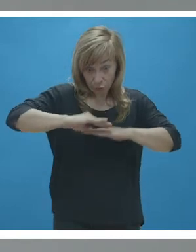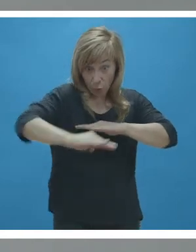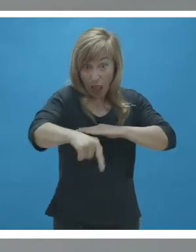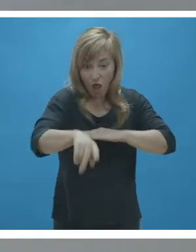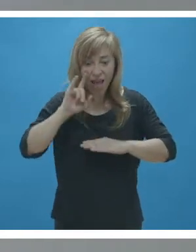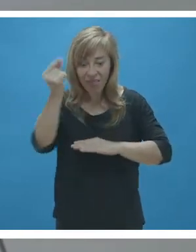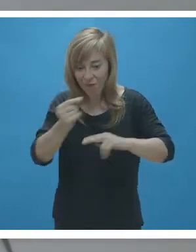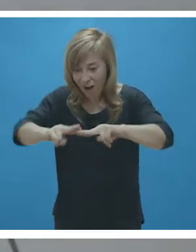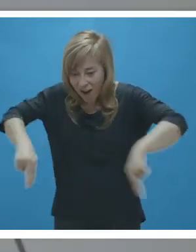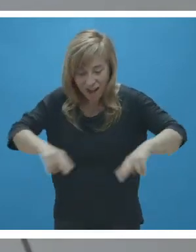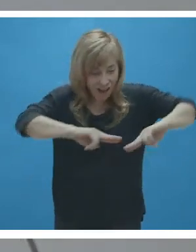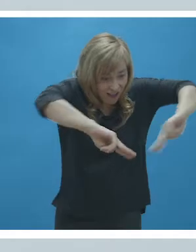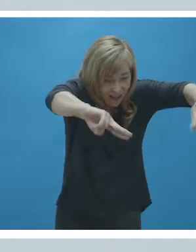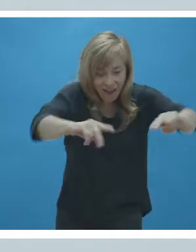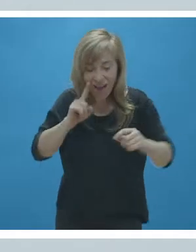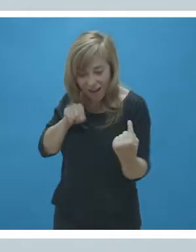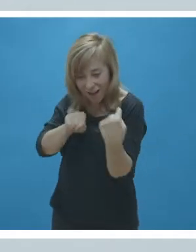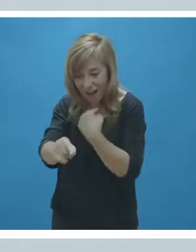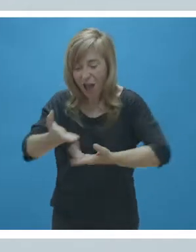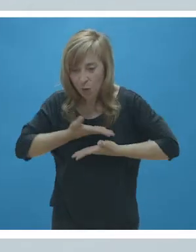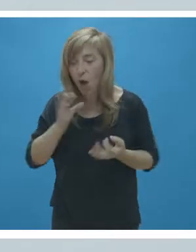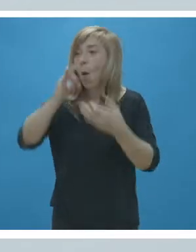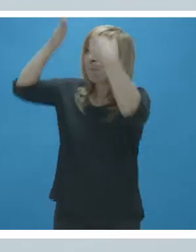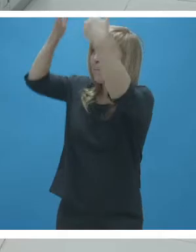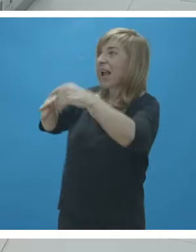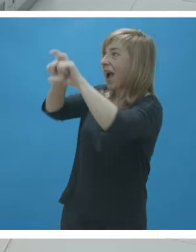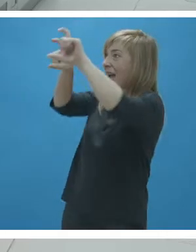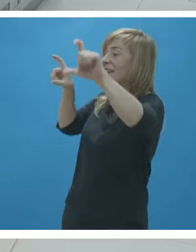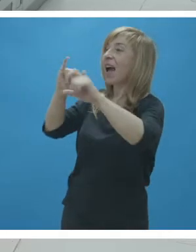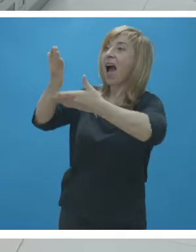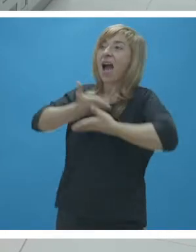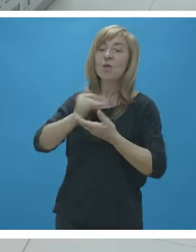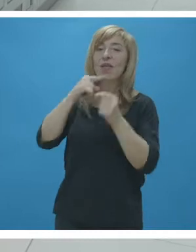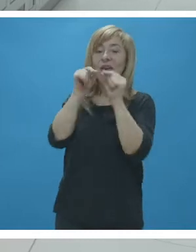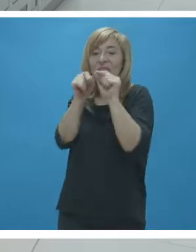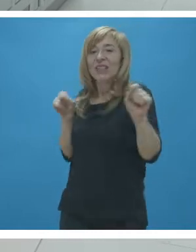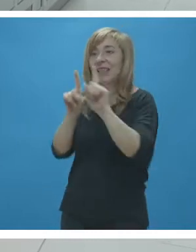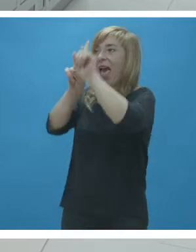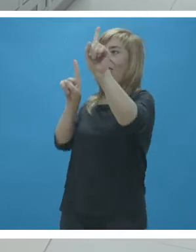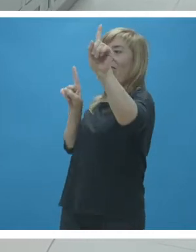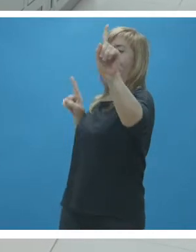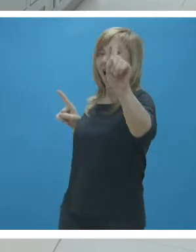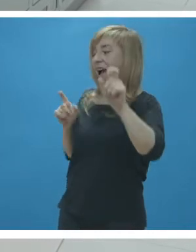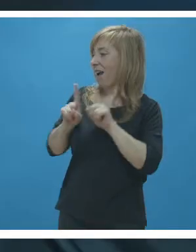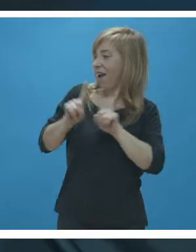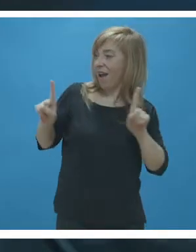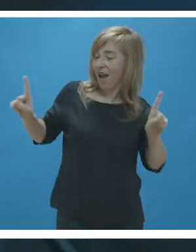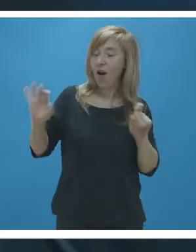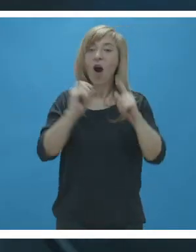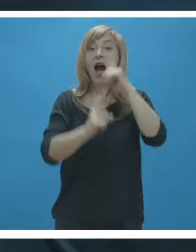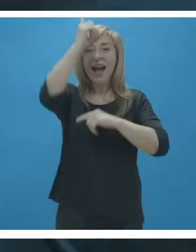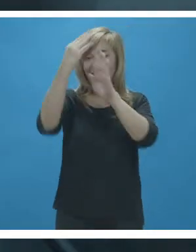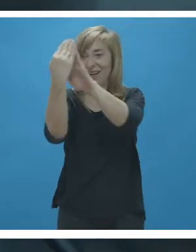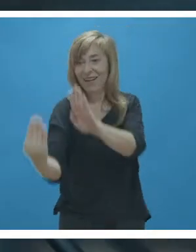ir. Verá señalizaciones en el suelo, paredes y caballetes que le recordarán la distancia de seguridad que deberá mantener con el resto de personas.